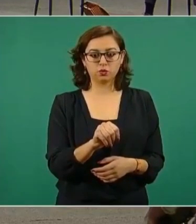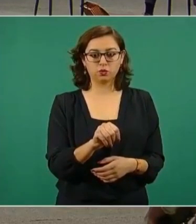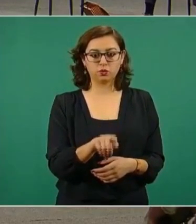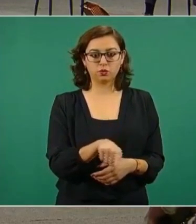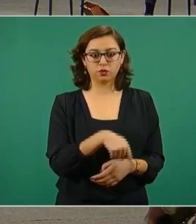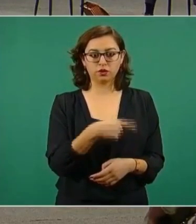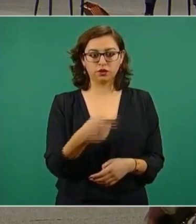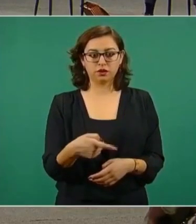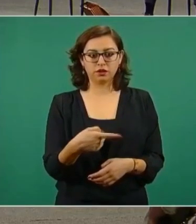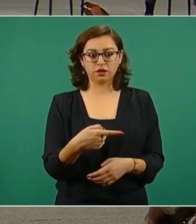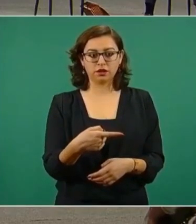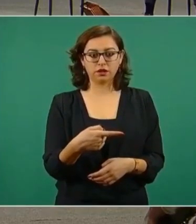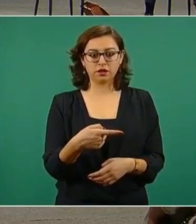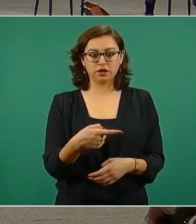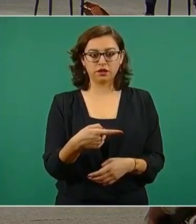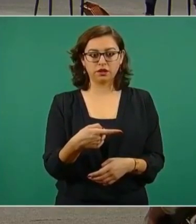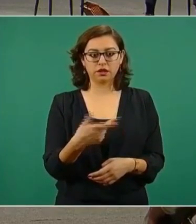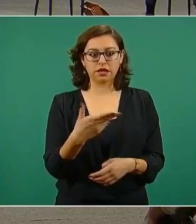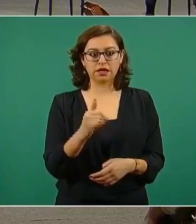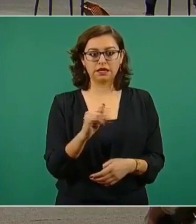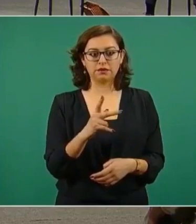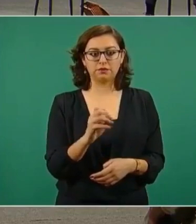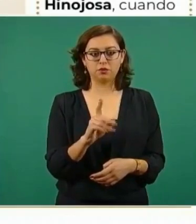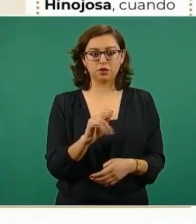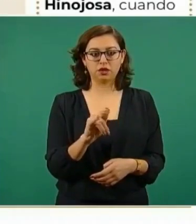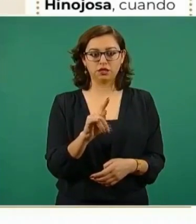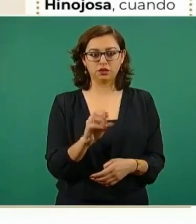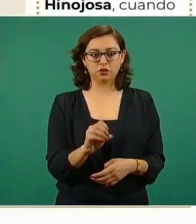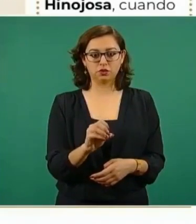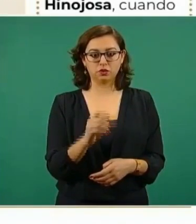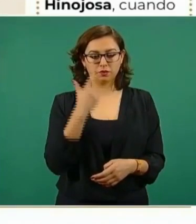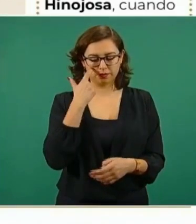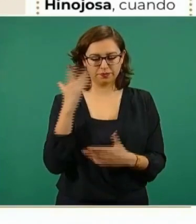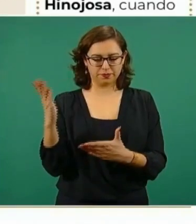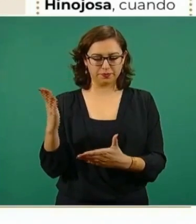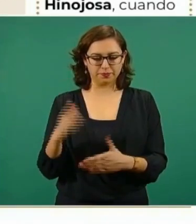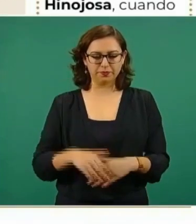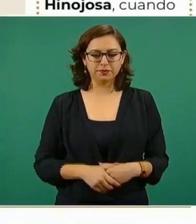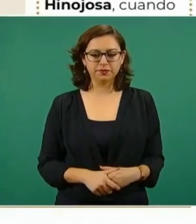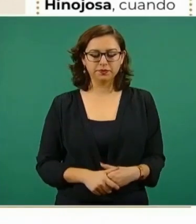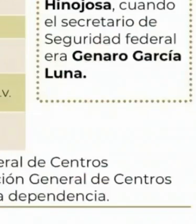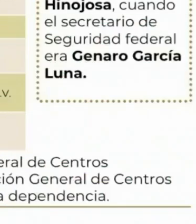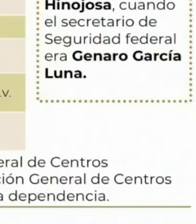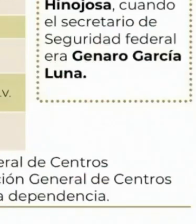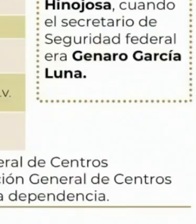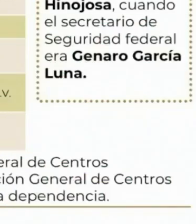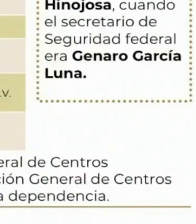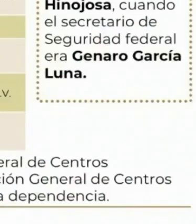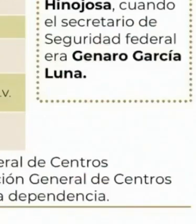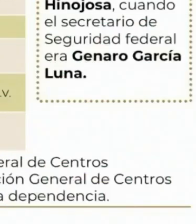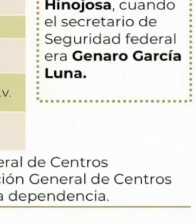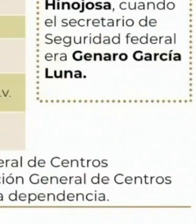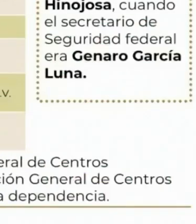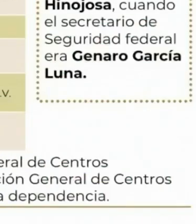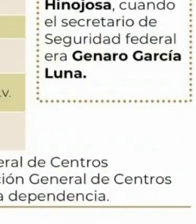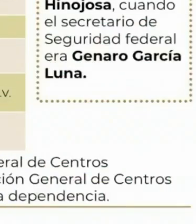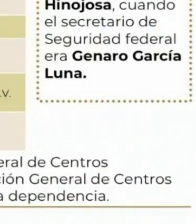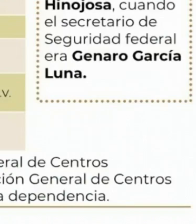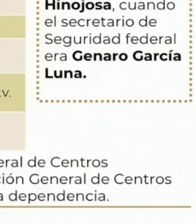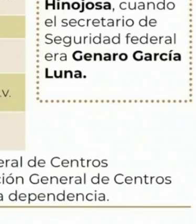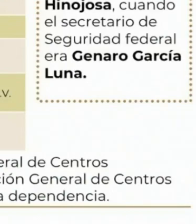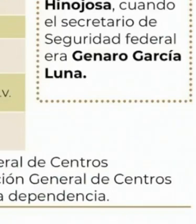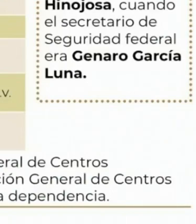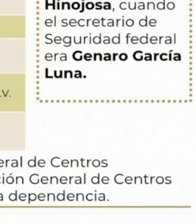Guía, de Hipólito Gerard, tiene un contrato y en el caso